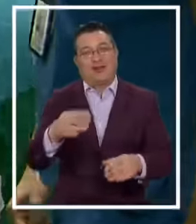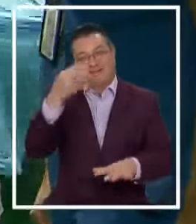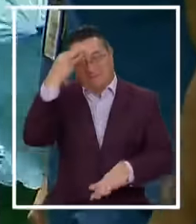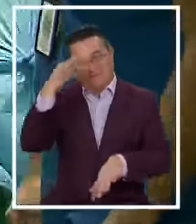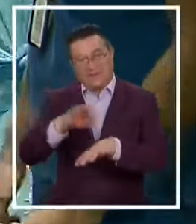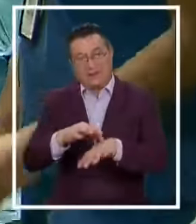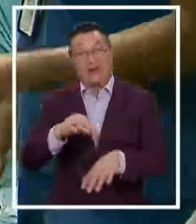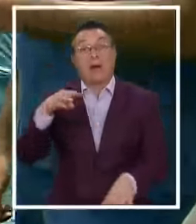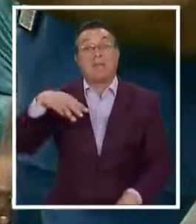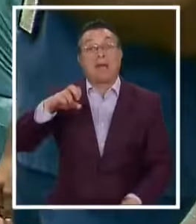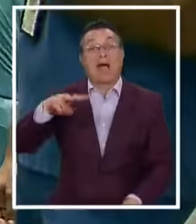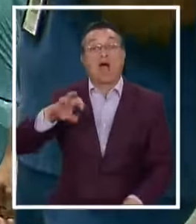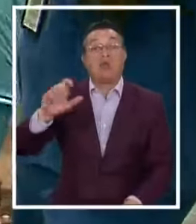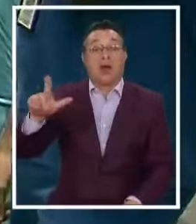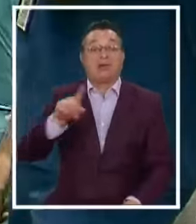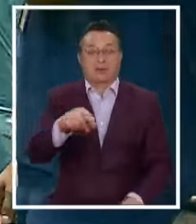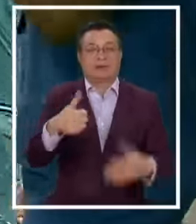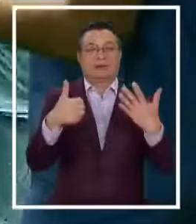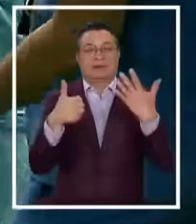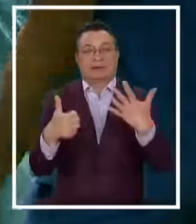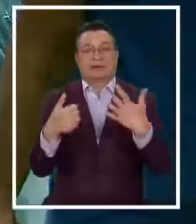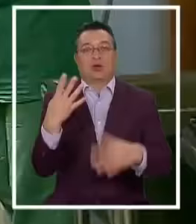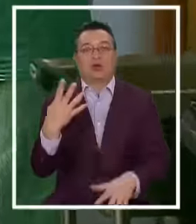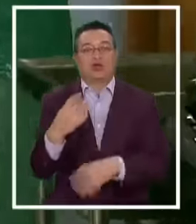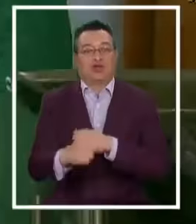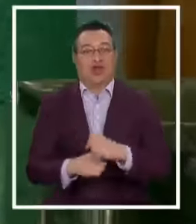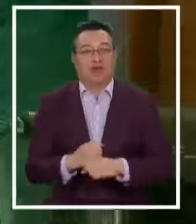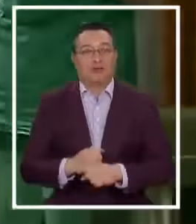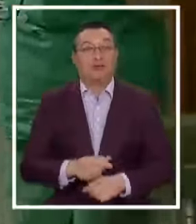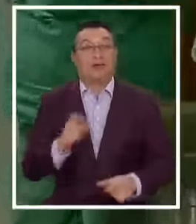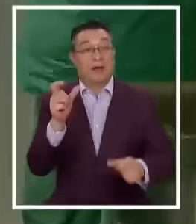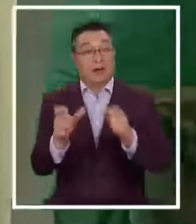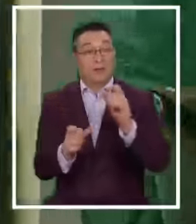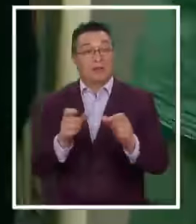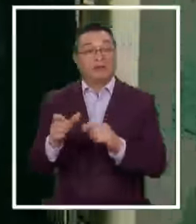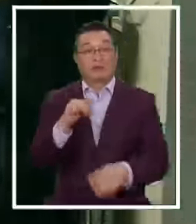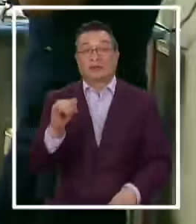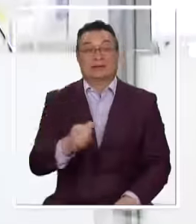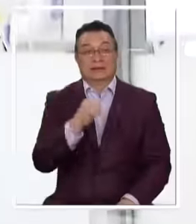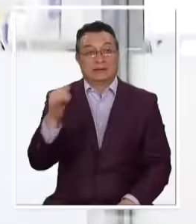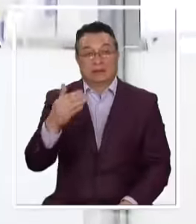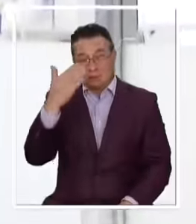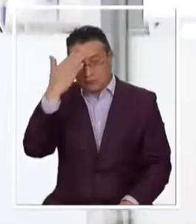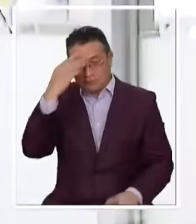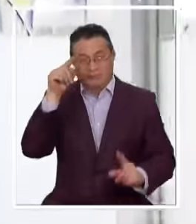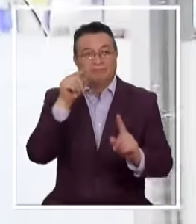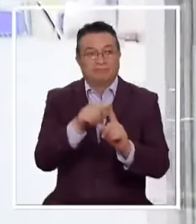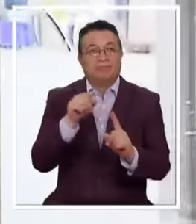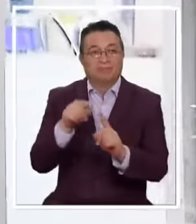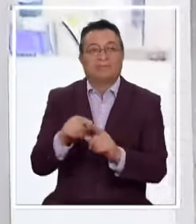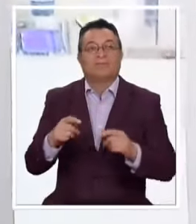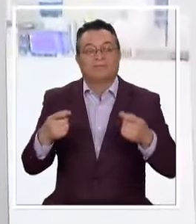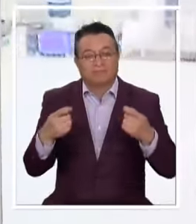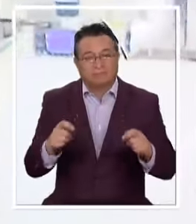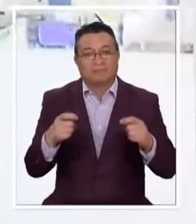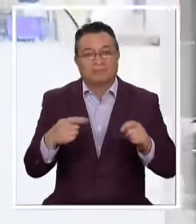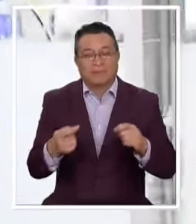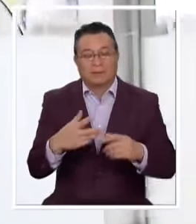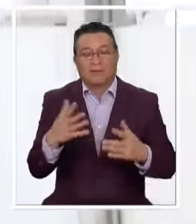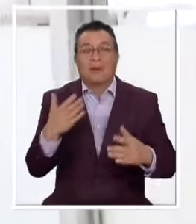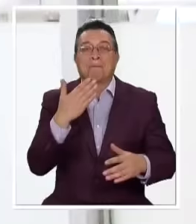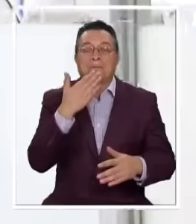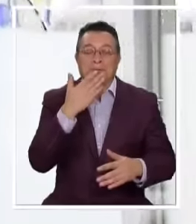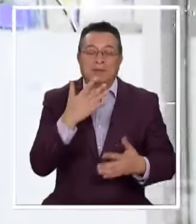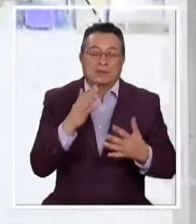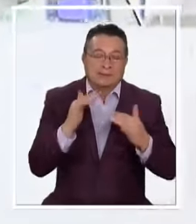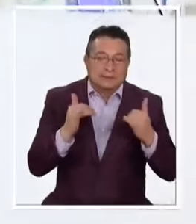Manuel cumplió 64 años Con el personal Siempre nos preocupamos De ellos Y tratamos de Hacerlo un poquito Más o menos